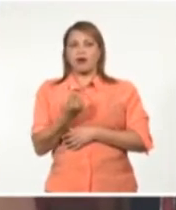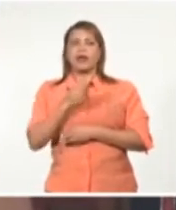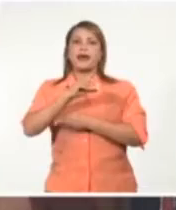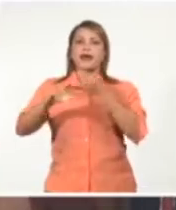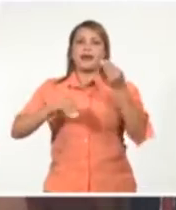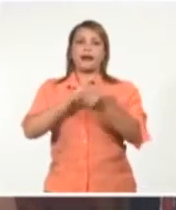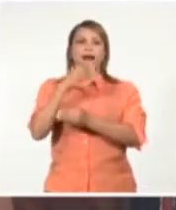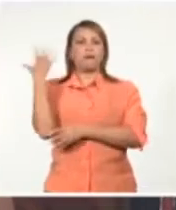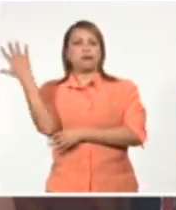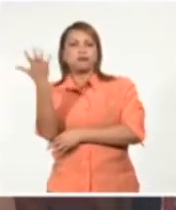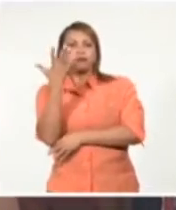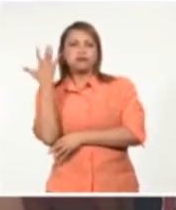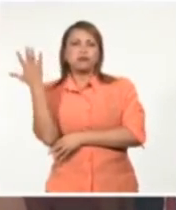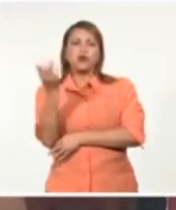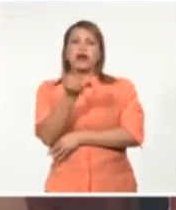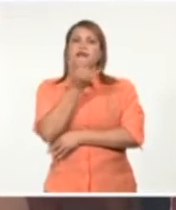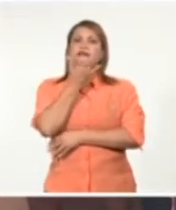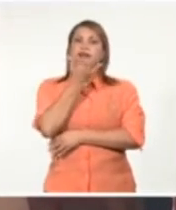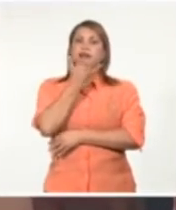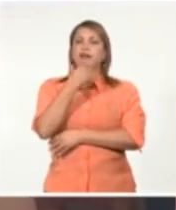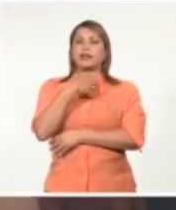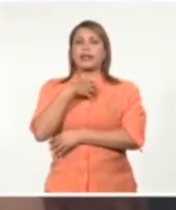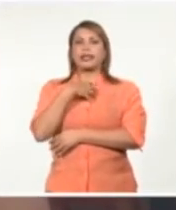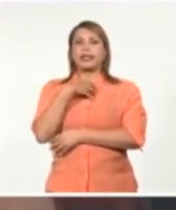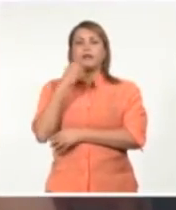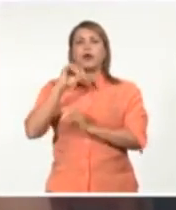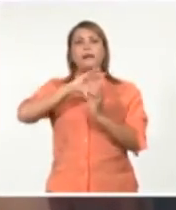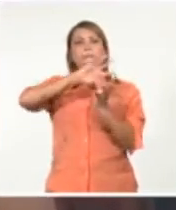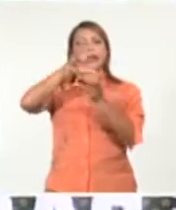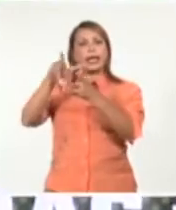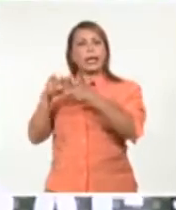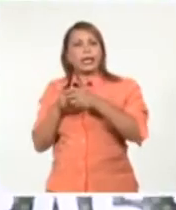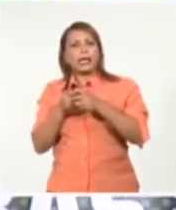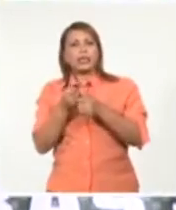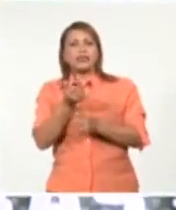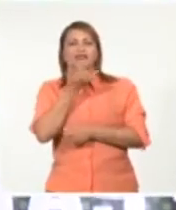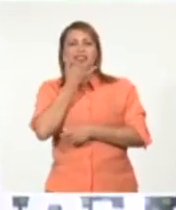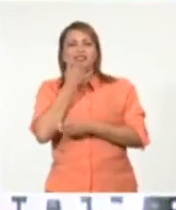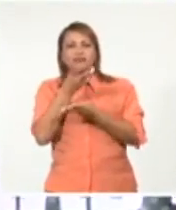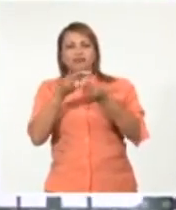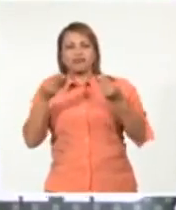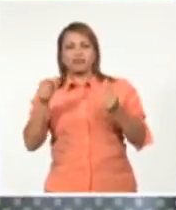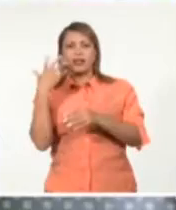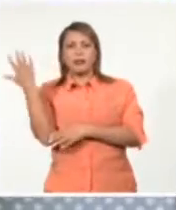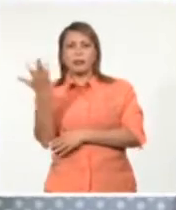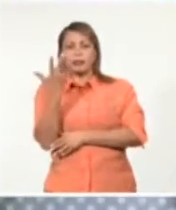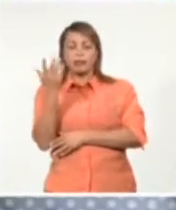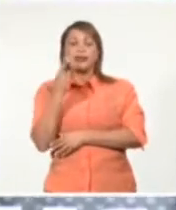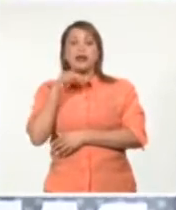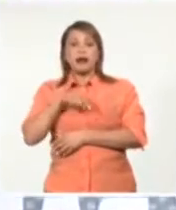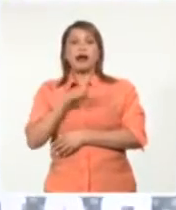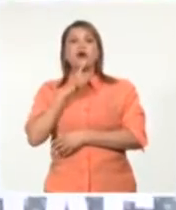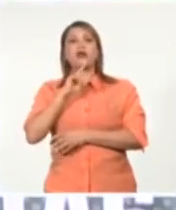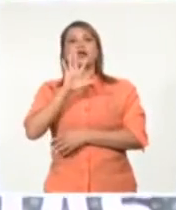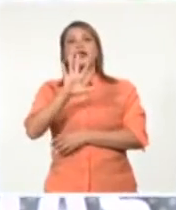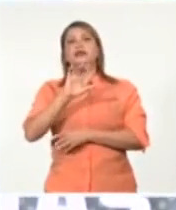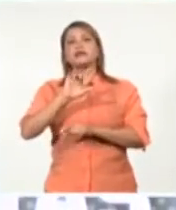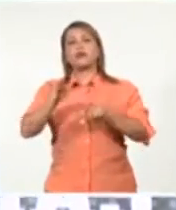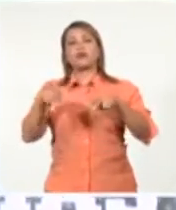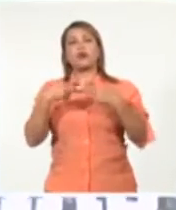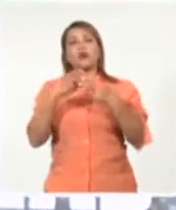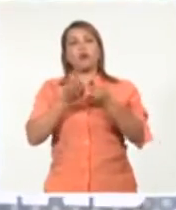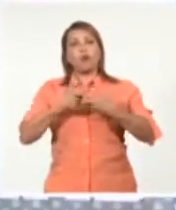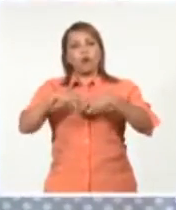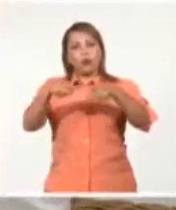climático, la afectación que tenemos en el planeta, las contaminaciones. El quinto Coloquio Internacional de Estudios sobre las Culturas